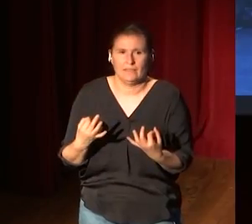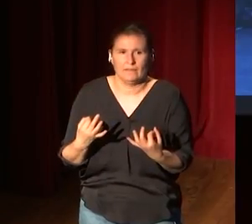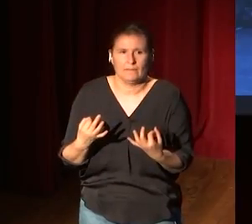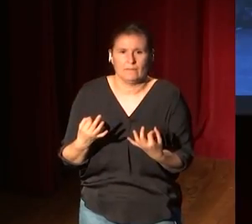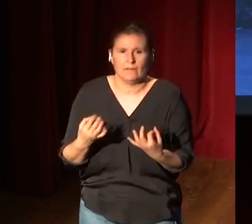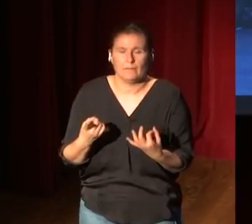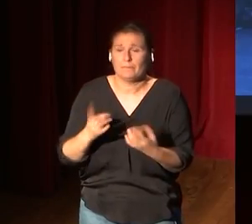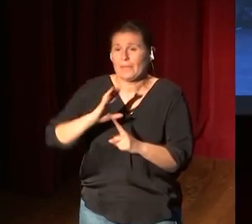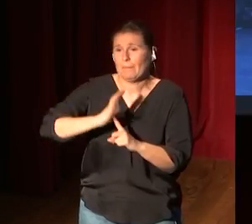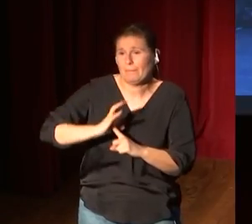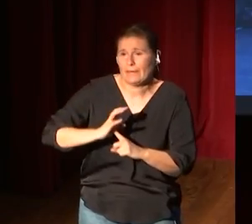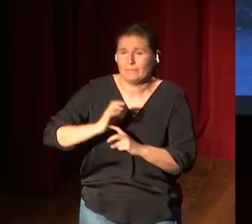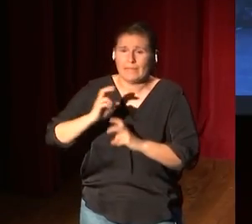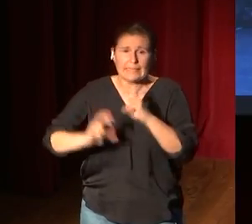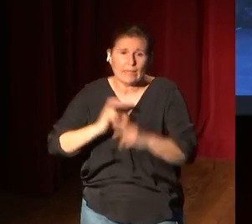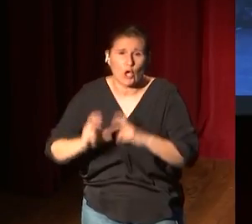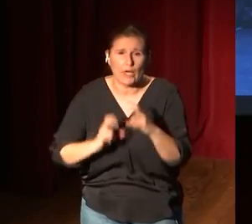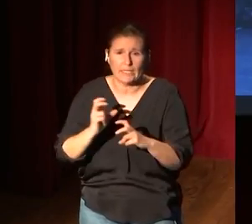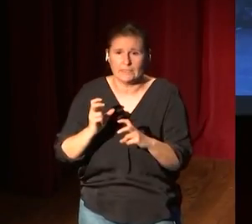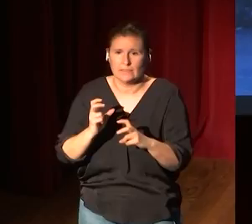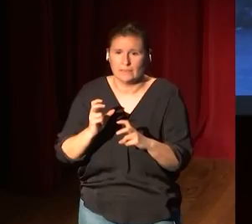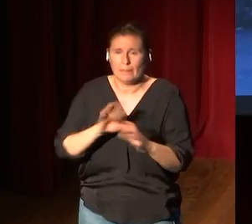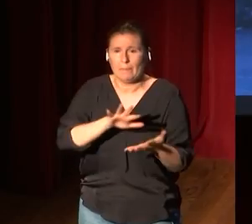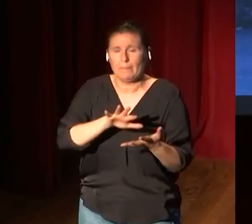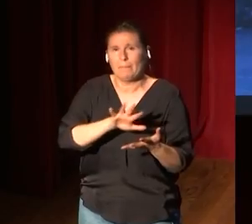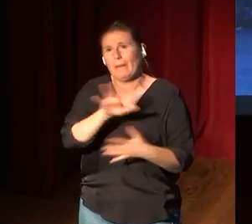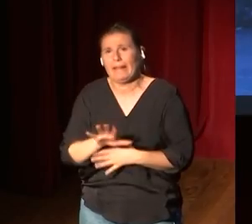el parque de atracciones sea cada vez más real.